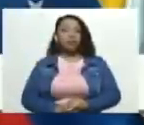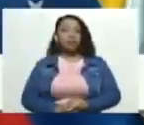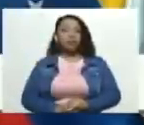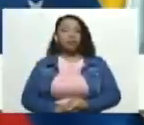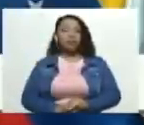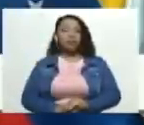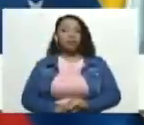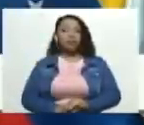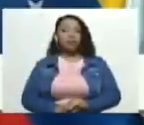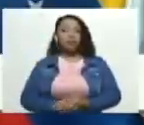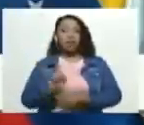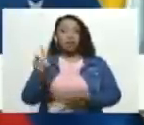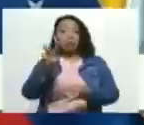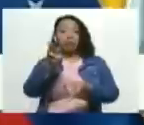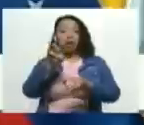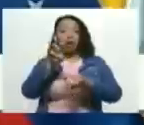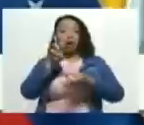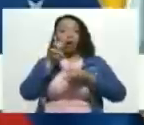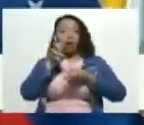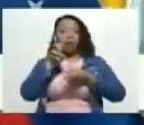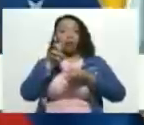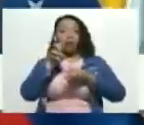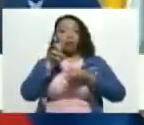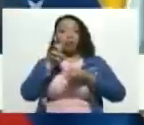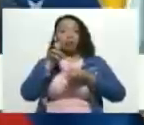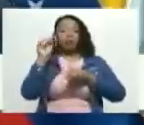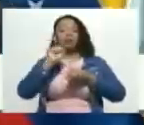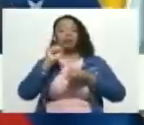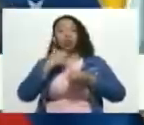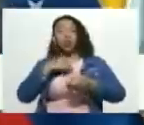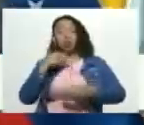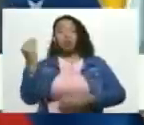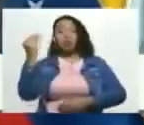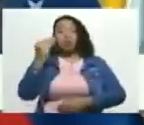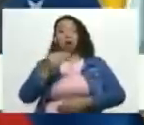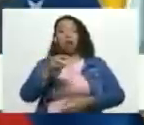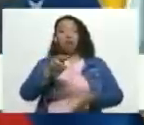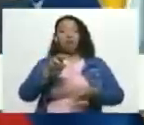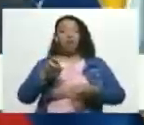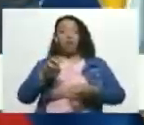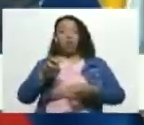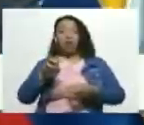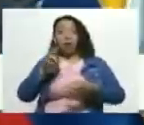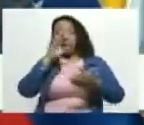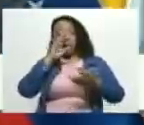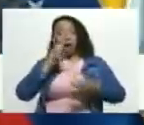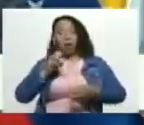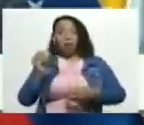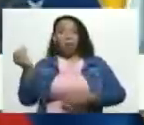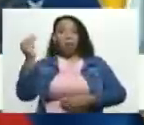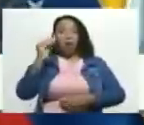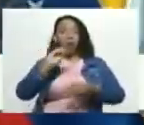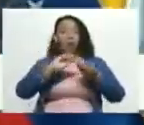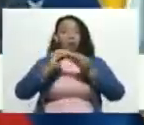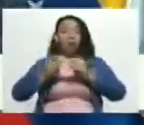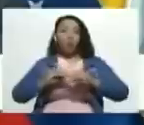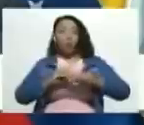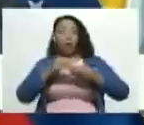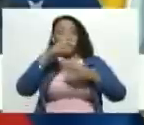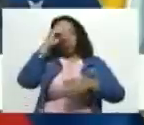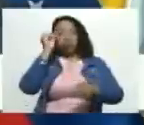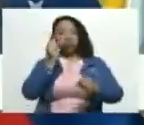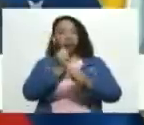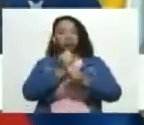hubiese ingresado obviamente hubiésemos tenido mayor distribución de la riqueza mayor generación de empleo